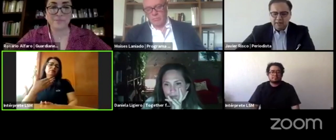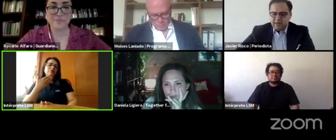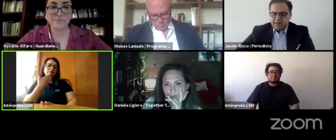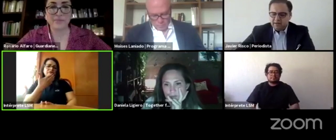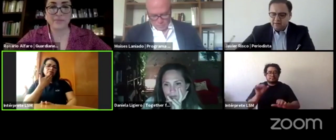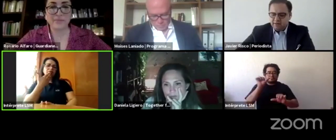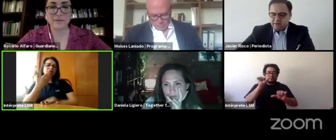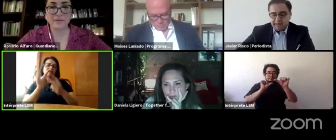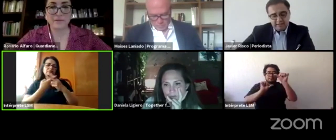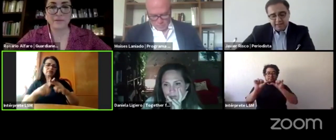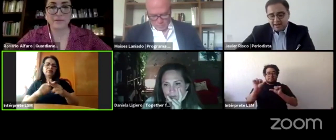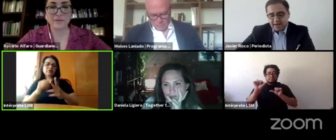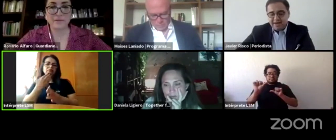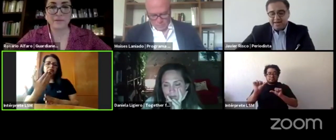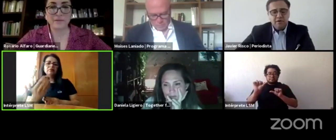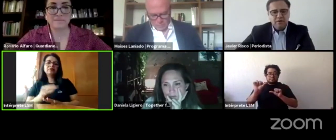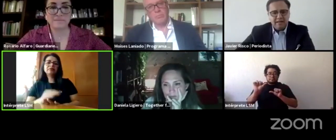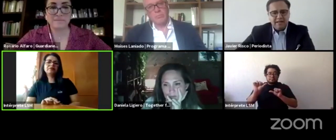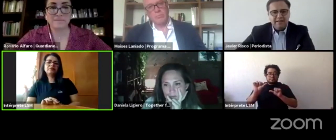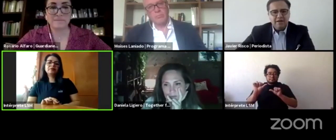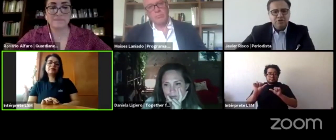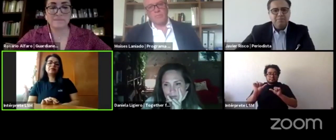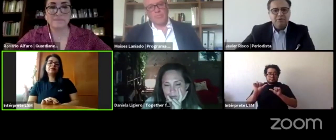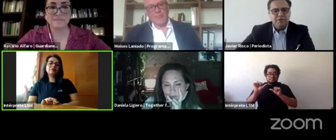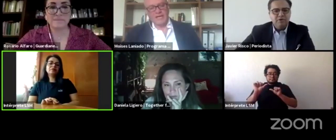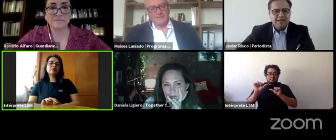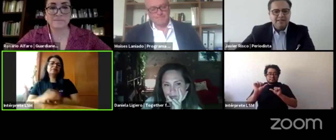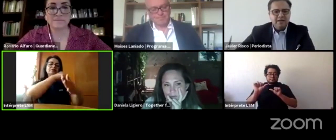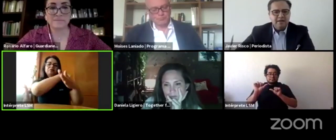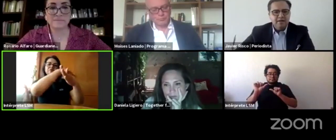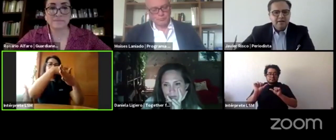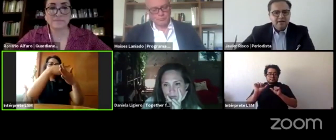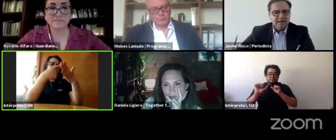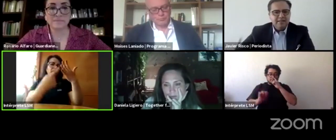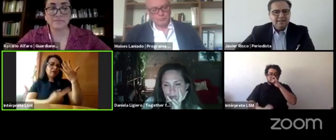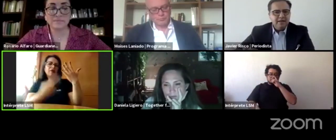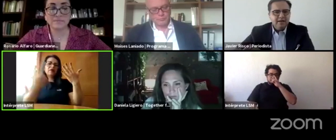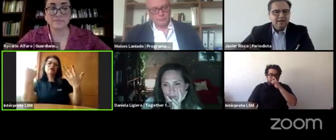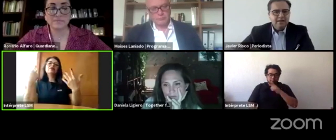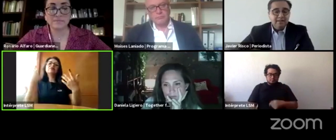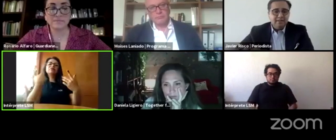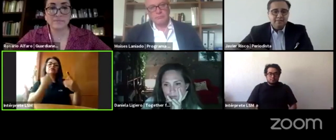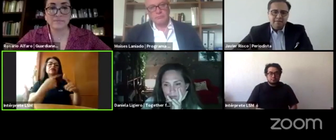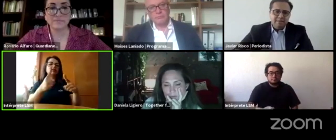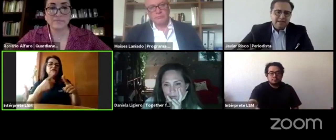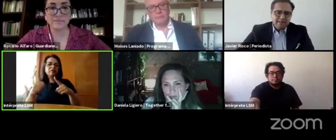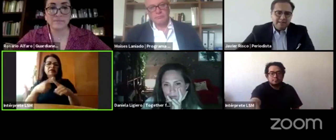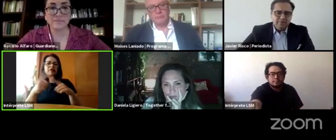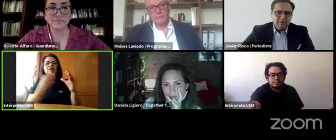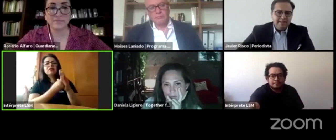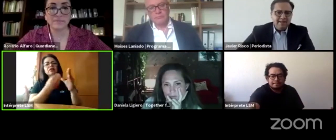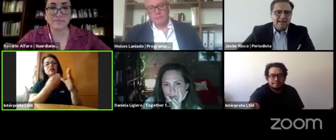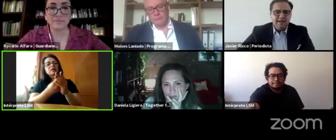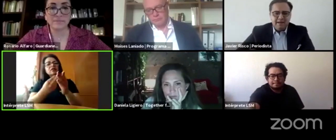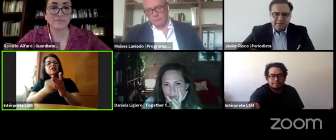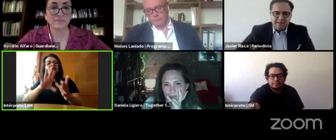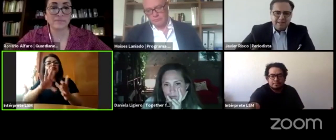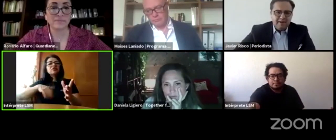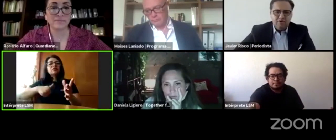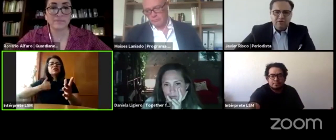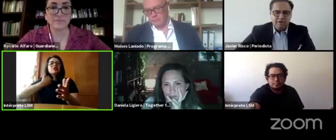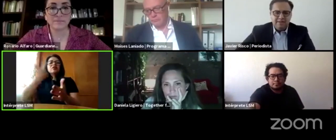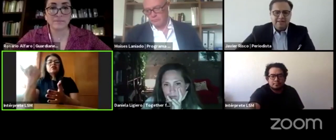este abanico que das de los tipos de violencia. Este tema que me parece que es fundamental